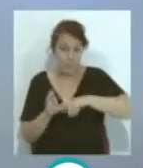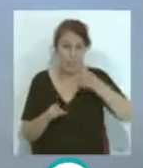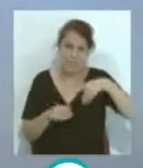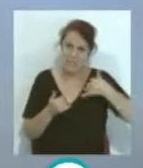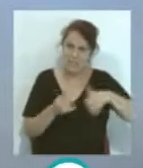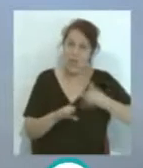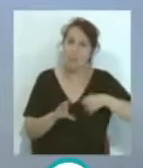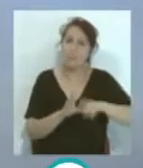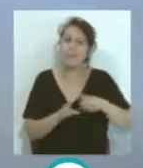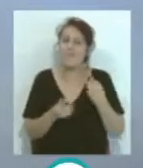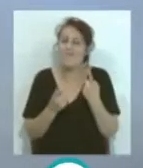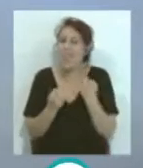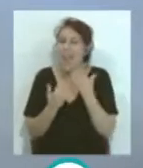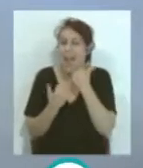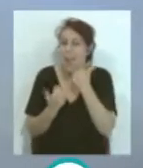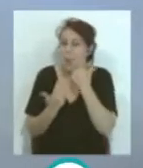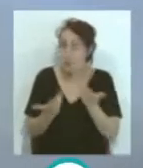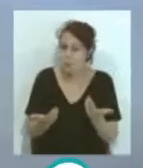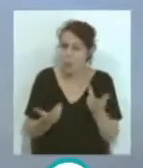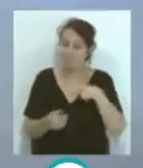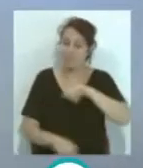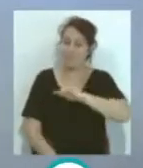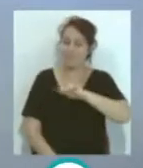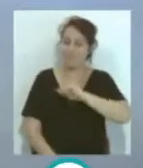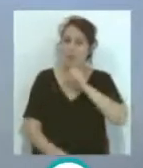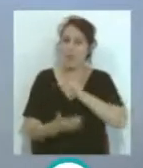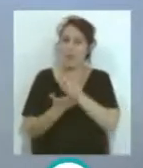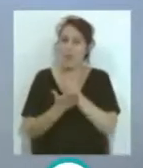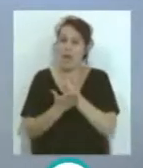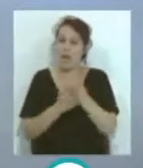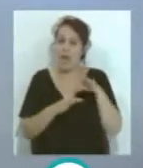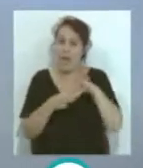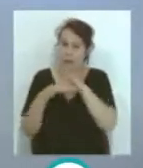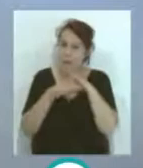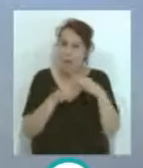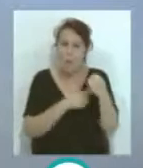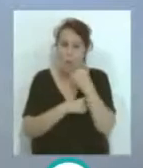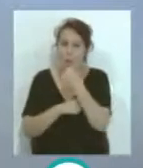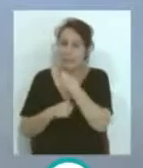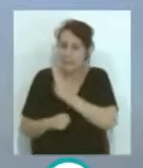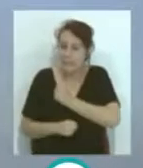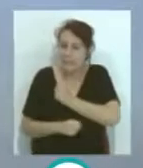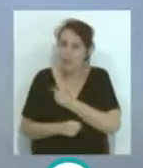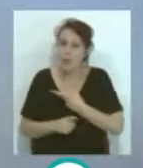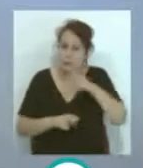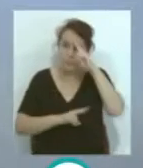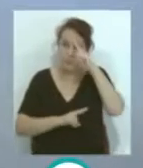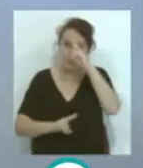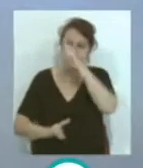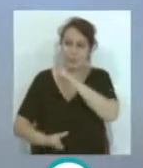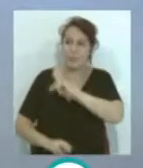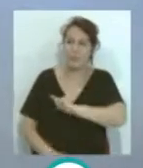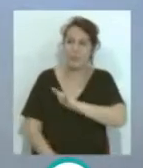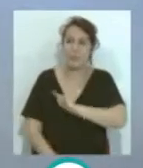...y como que le faltaba algo... ...cuando él se encuentra nuevamente con lo suyo... ...rodeado, arropado, querido, respetado...